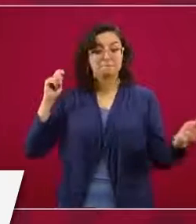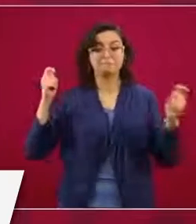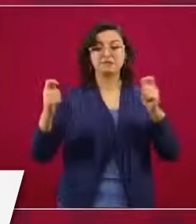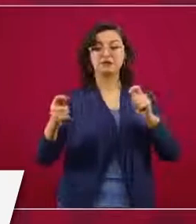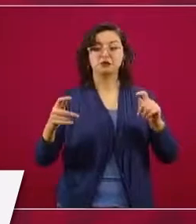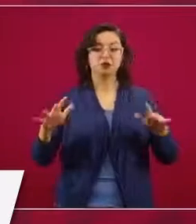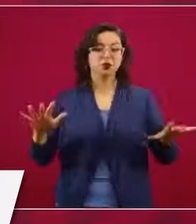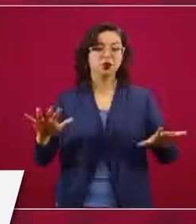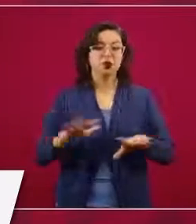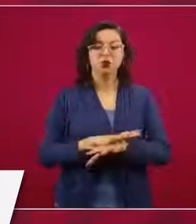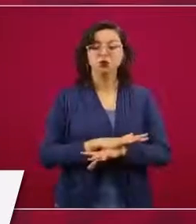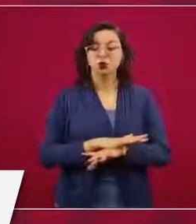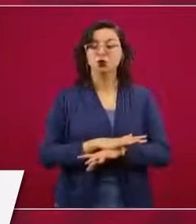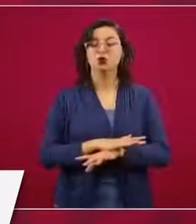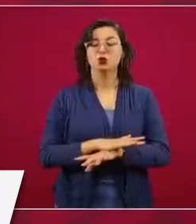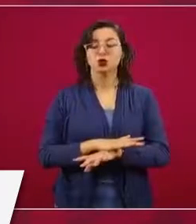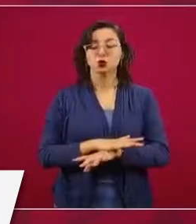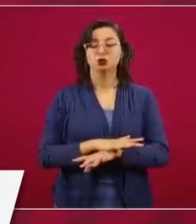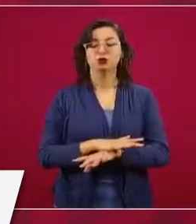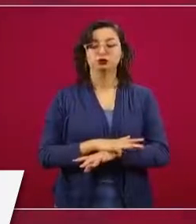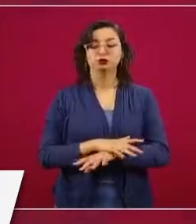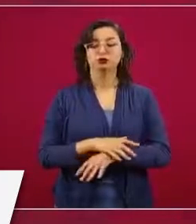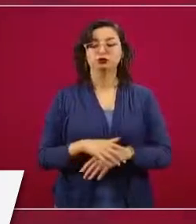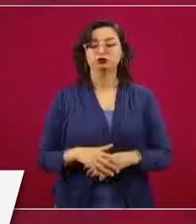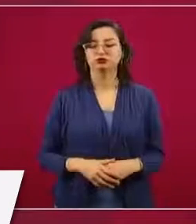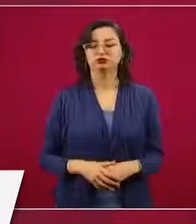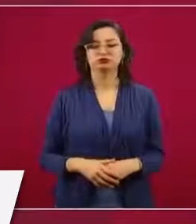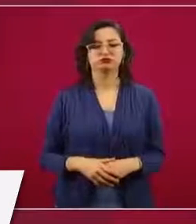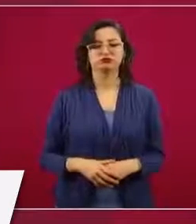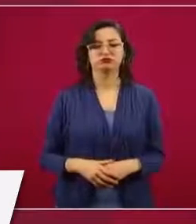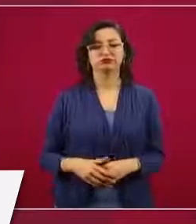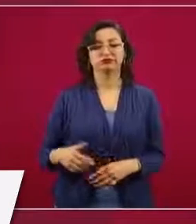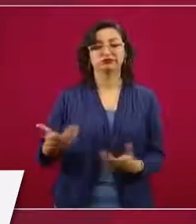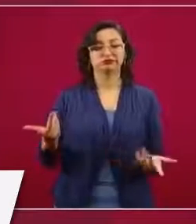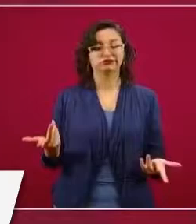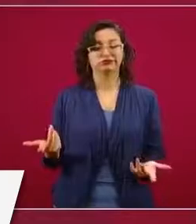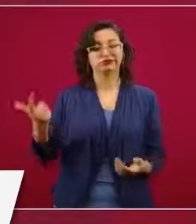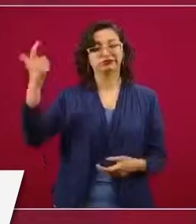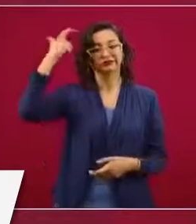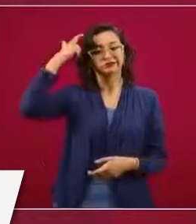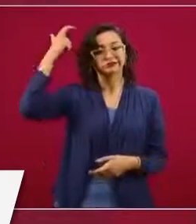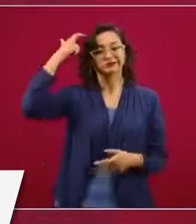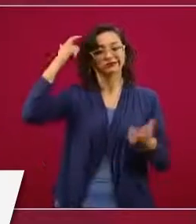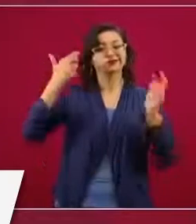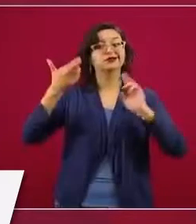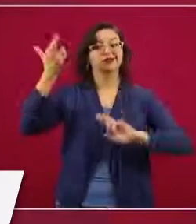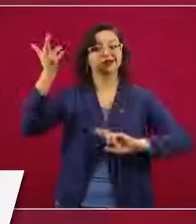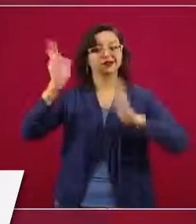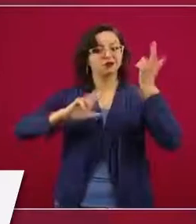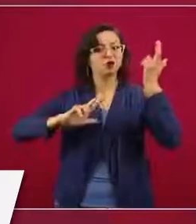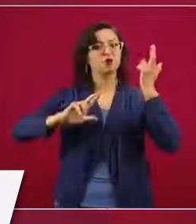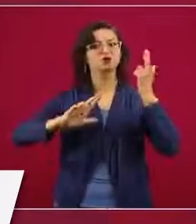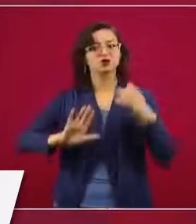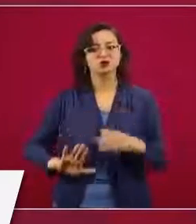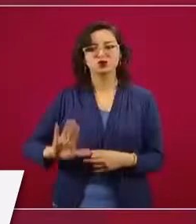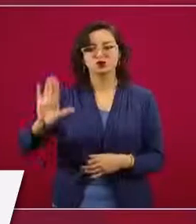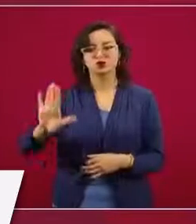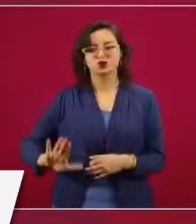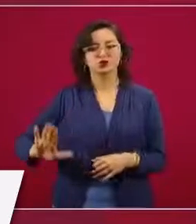una revolución de las conciencias en los últimos tiempos